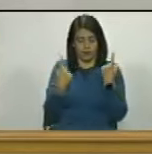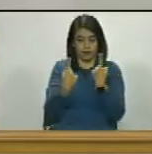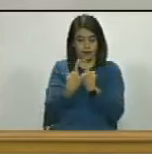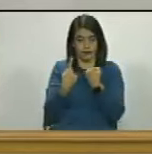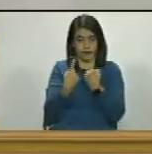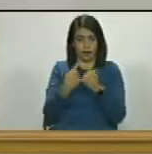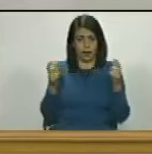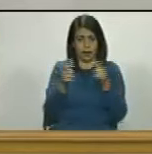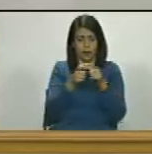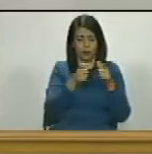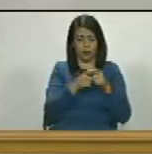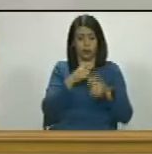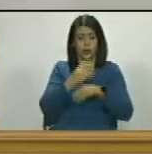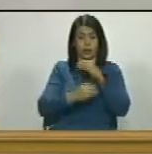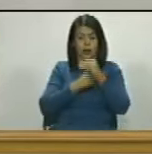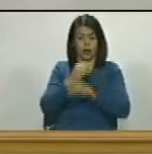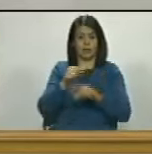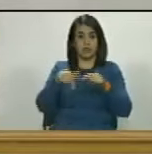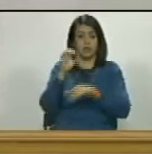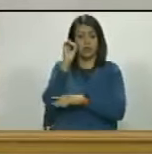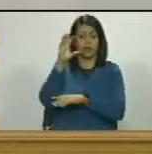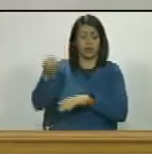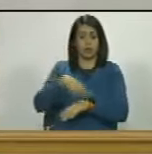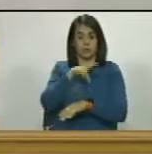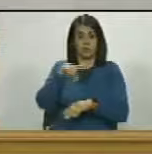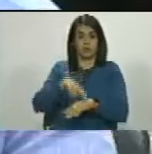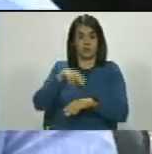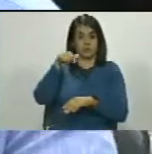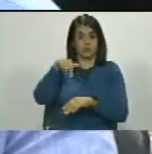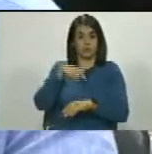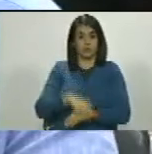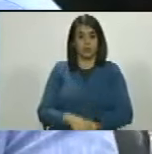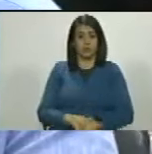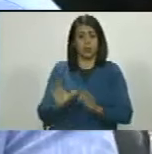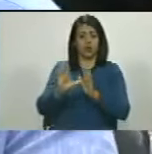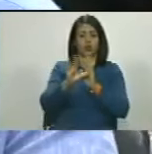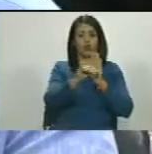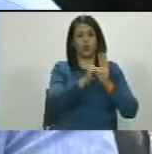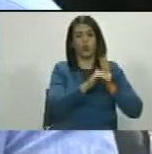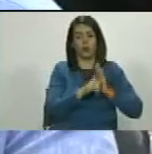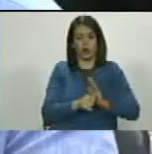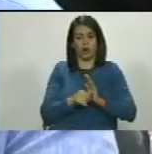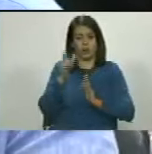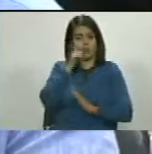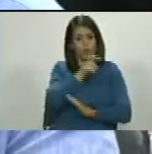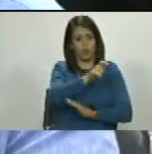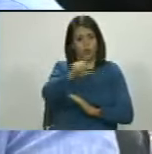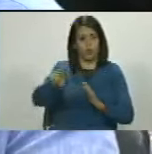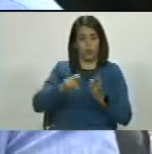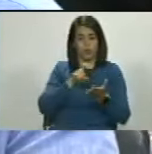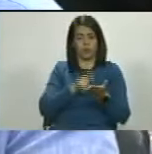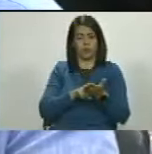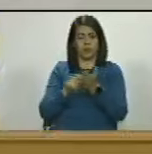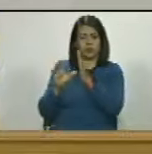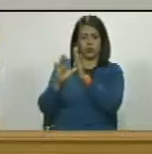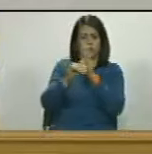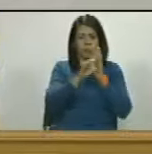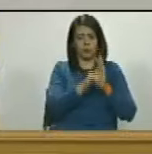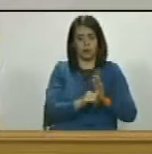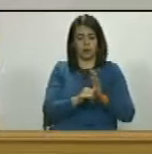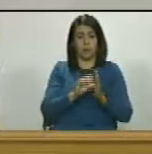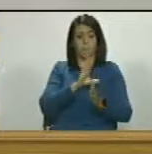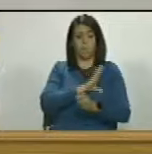prerrogativas que proporciona el Parlamento Nacional para robar a un pueblo entero para robar